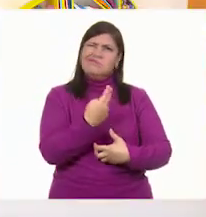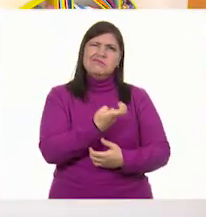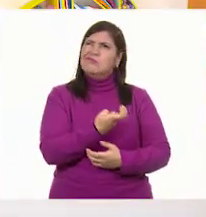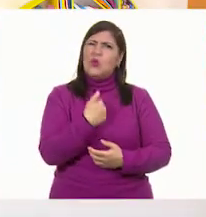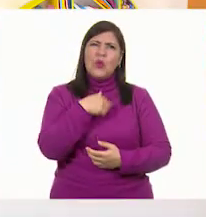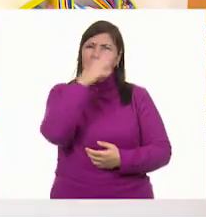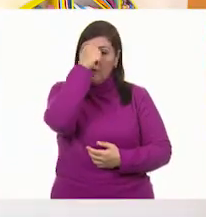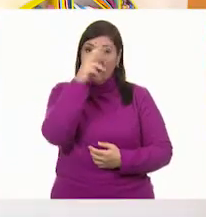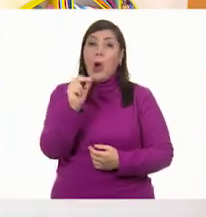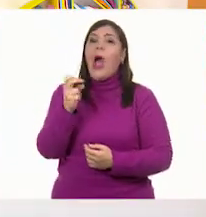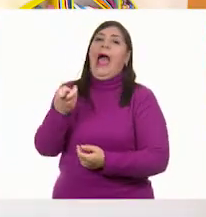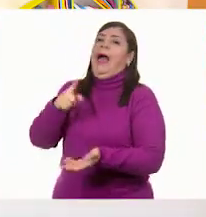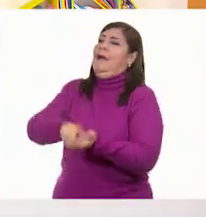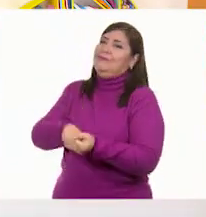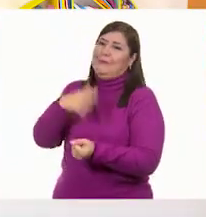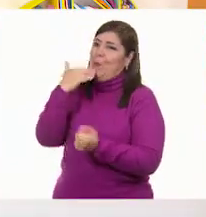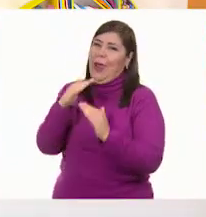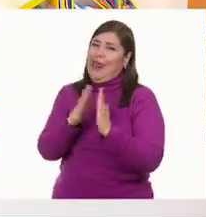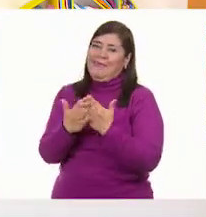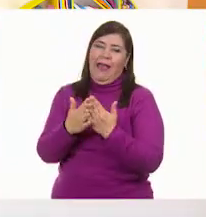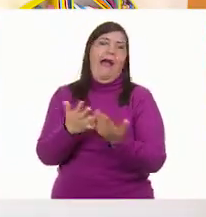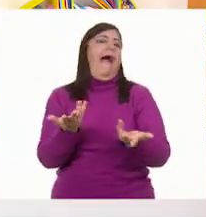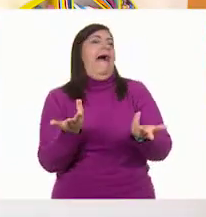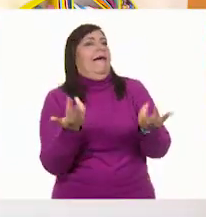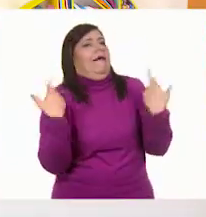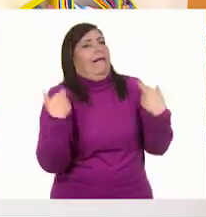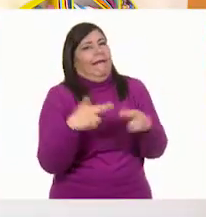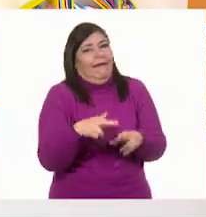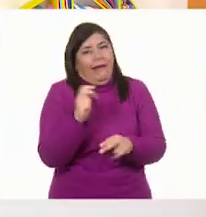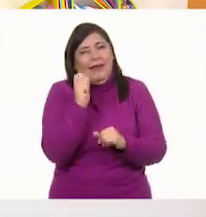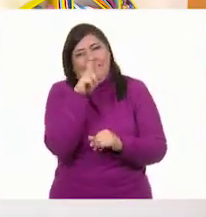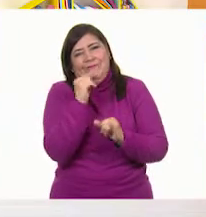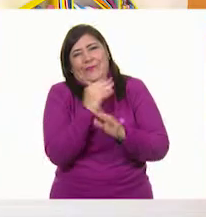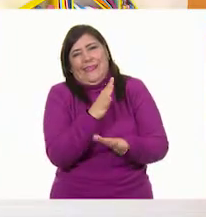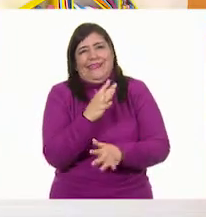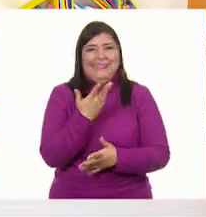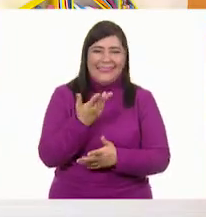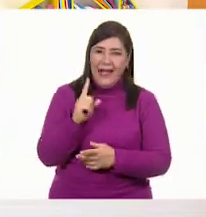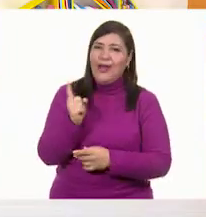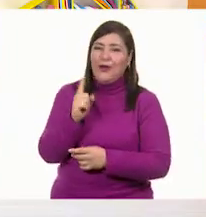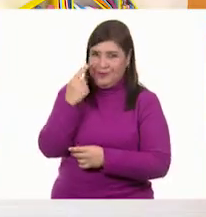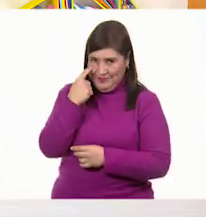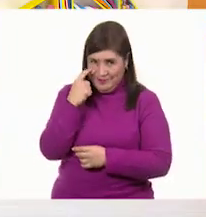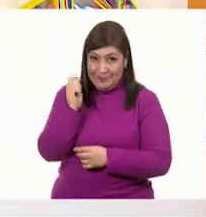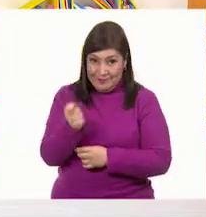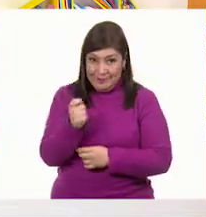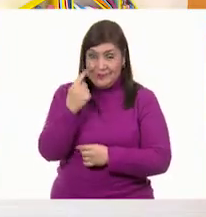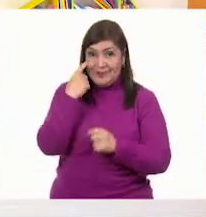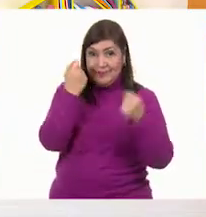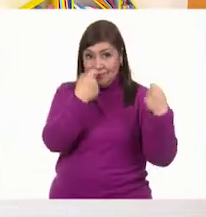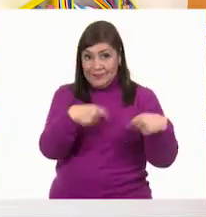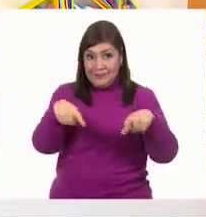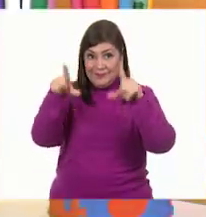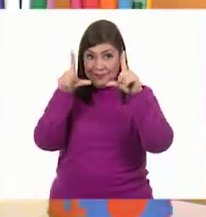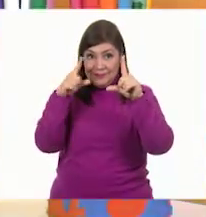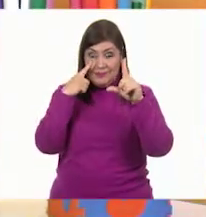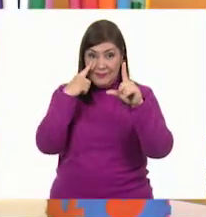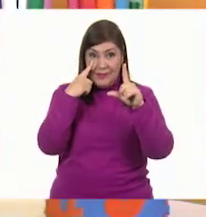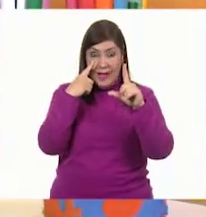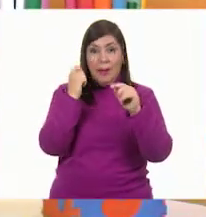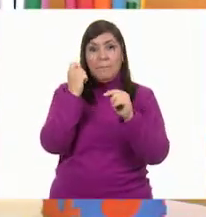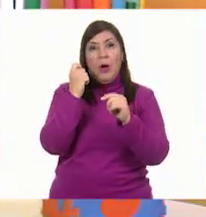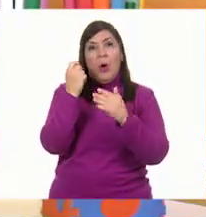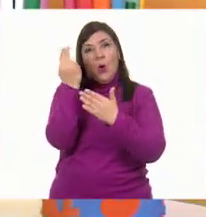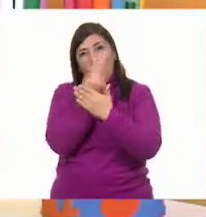que, ¿qué crees? Que esa no viene en el libro. ¡Ah, maestra! ¡Era ¡Era trampa! Bueno, vamos a ver imágenes de